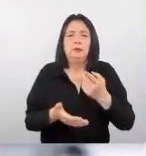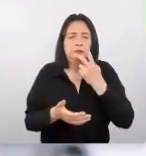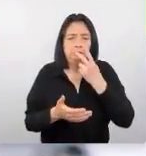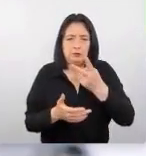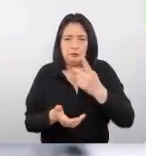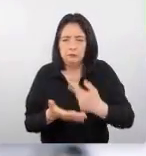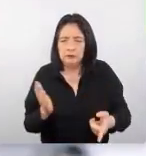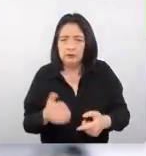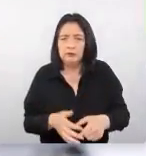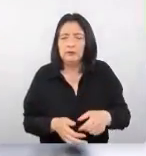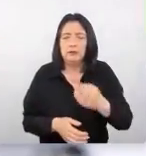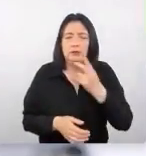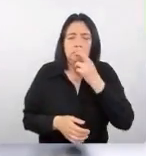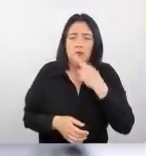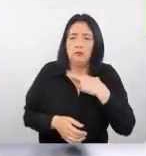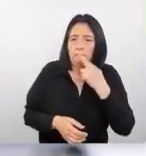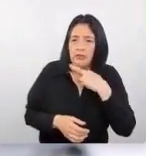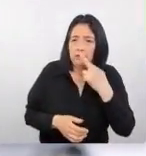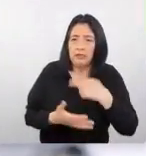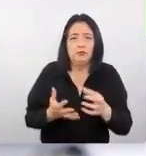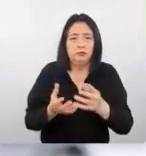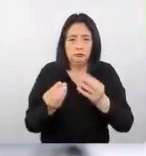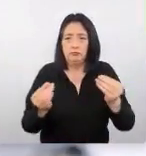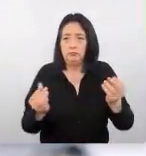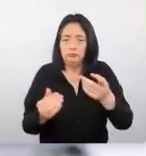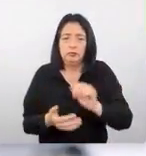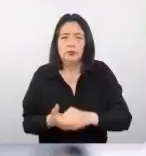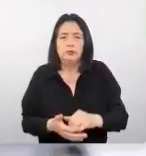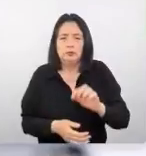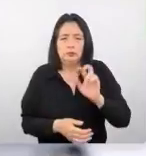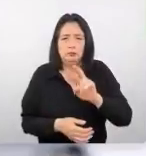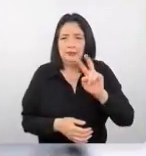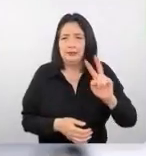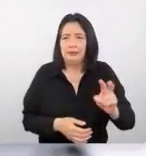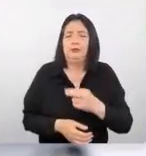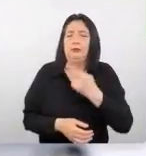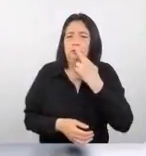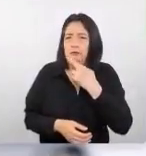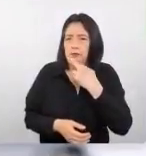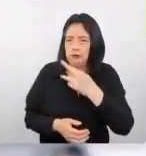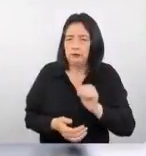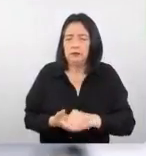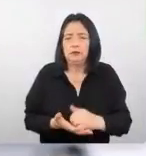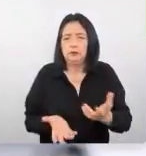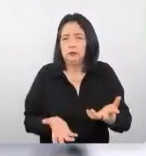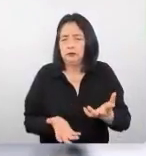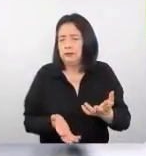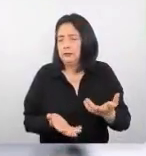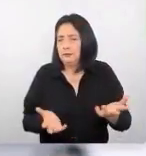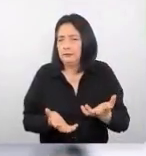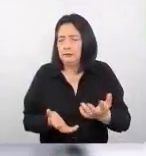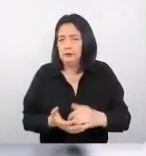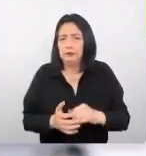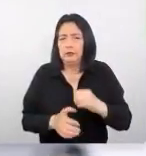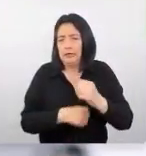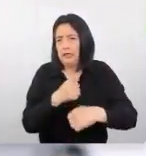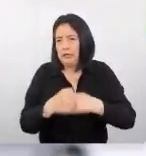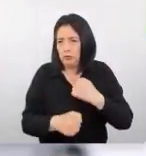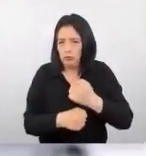de los feriados es bastante amplia tiene 22 feriados a nivel anual